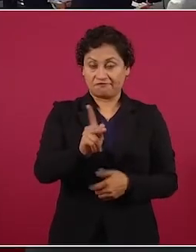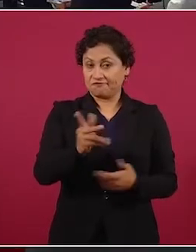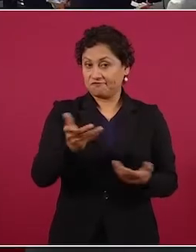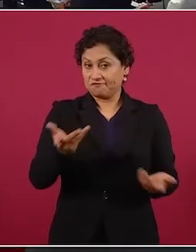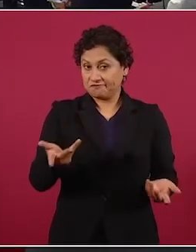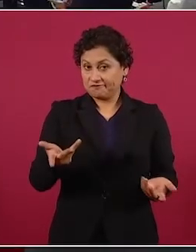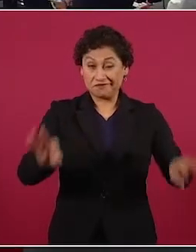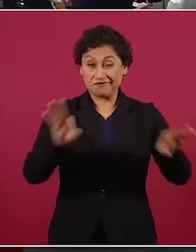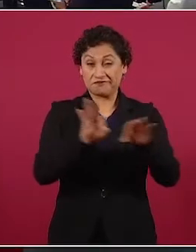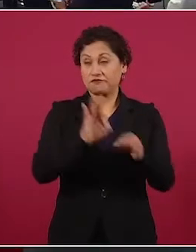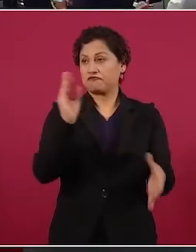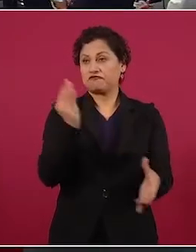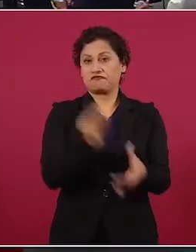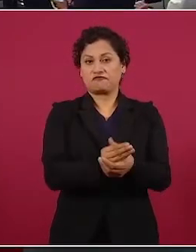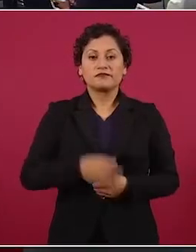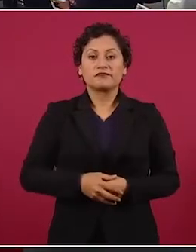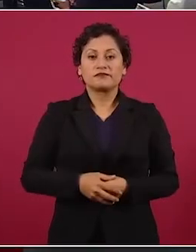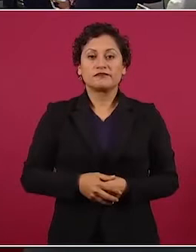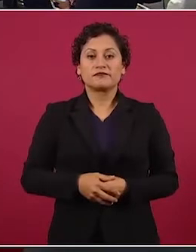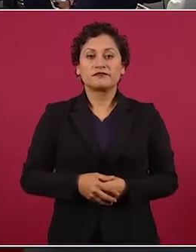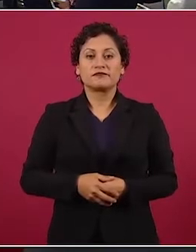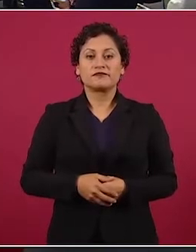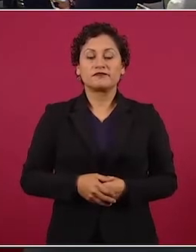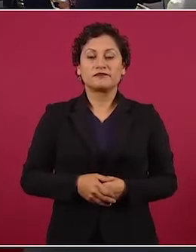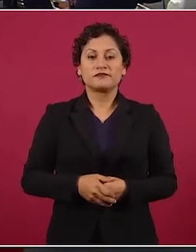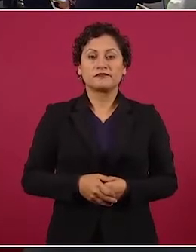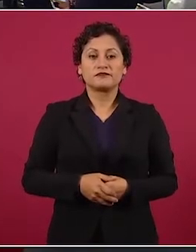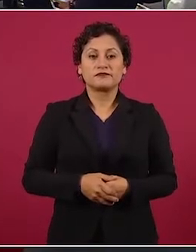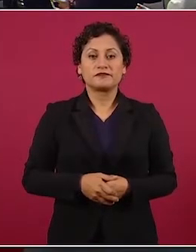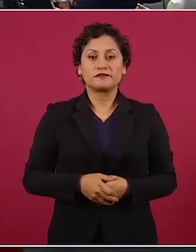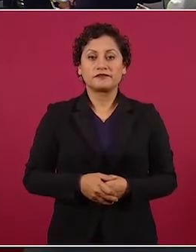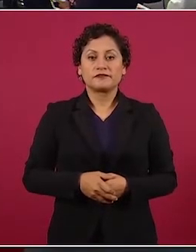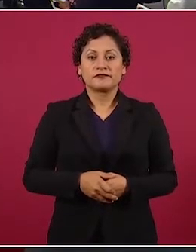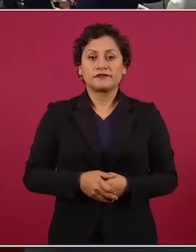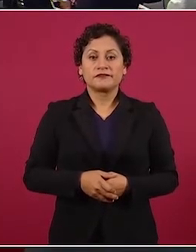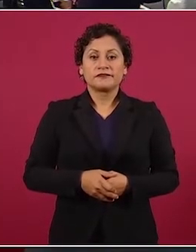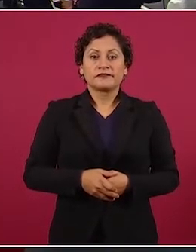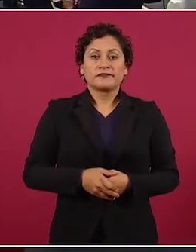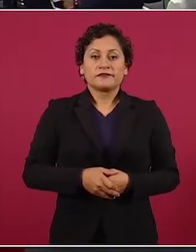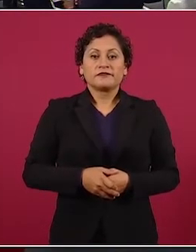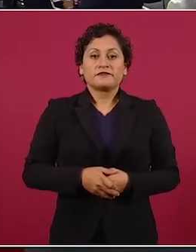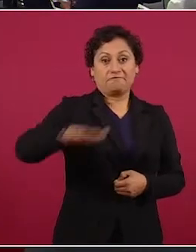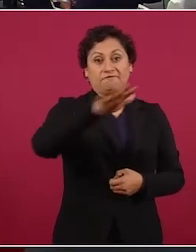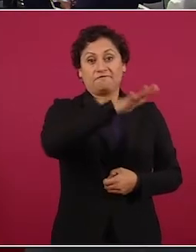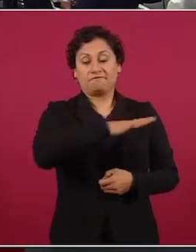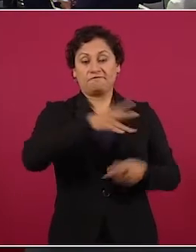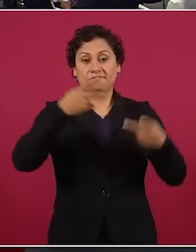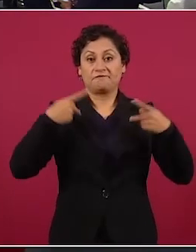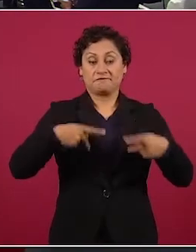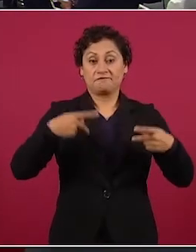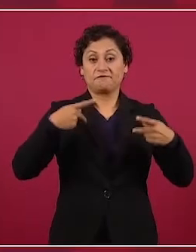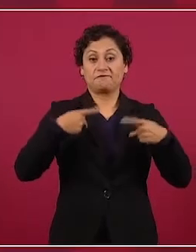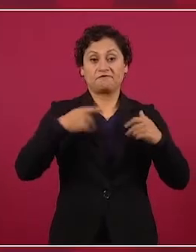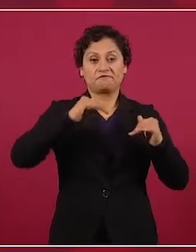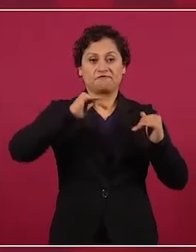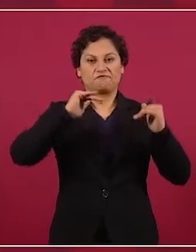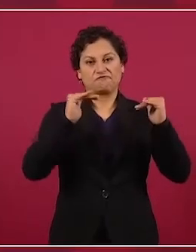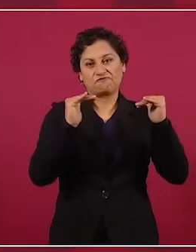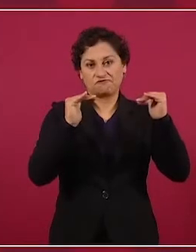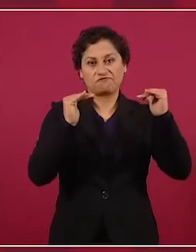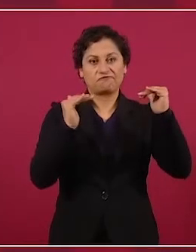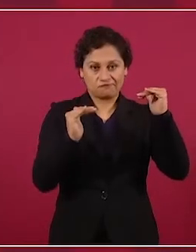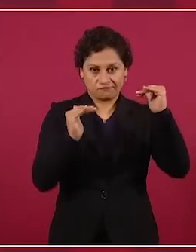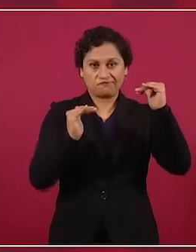fundamental, que era la monstruosa desigualdad que se estaba